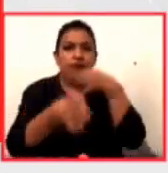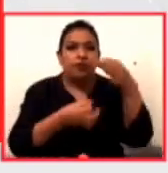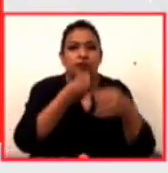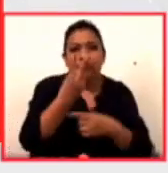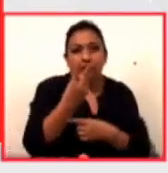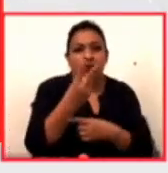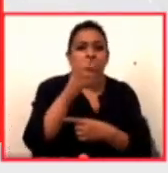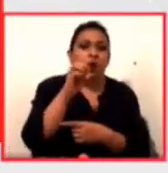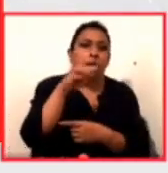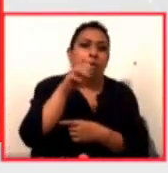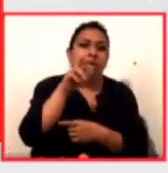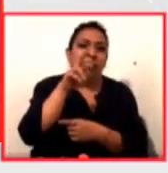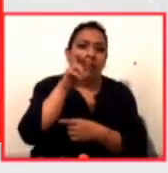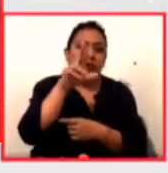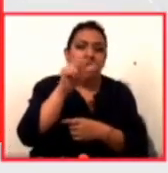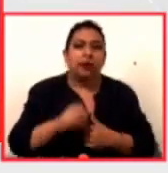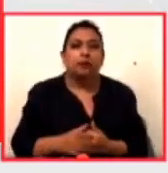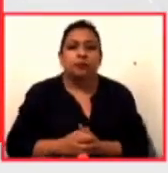Omar Vera.